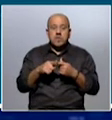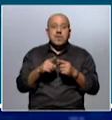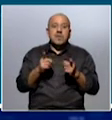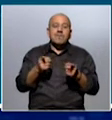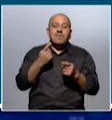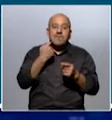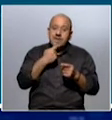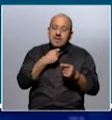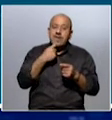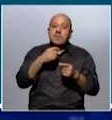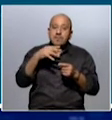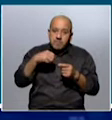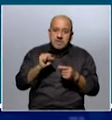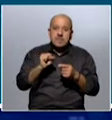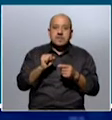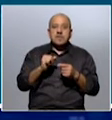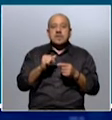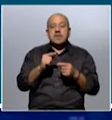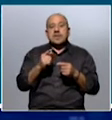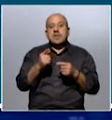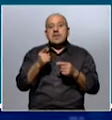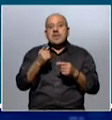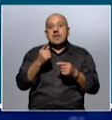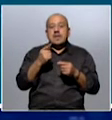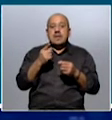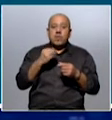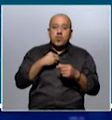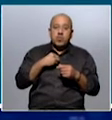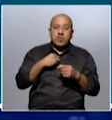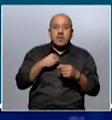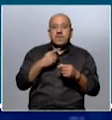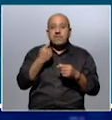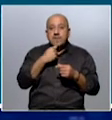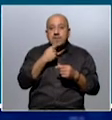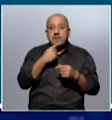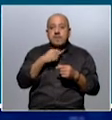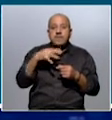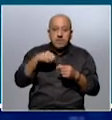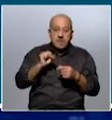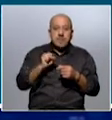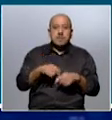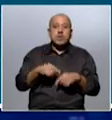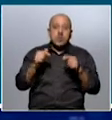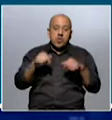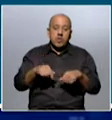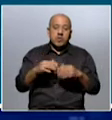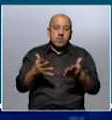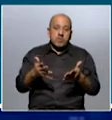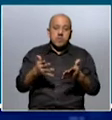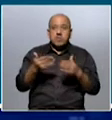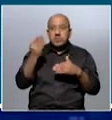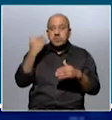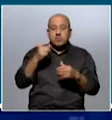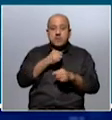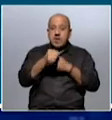suficientes, más allá de la buena voluntad de mucha gente, no han sido suficientes las medidas que se han tomado al día de hoy, en los últimos